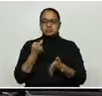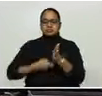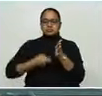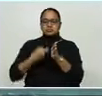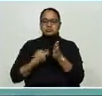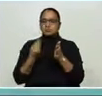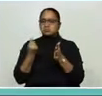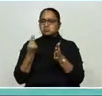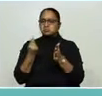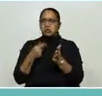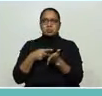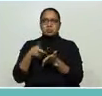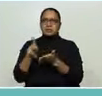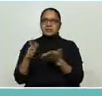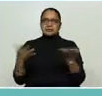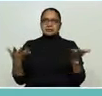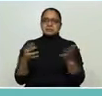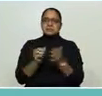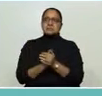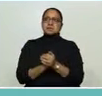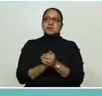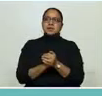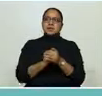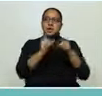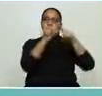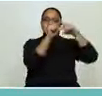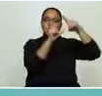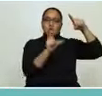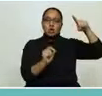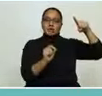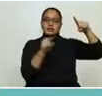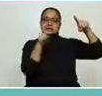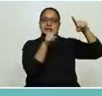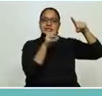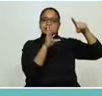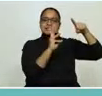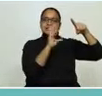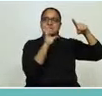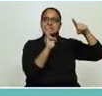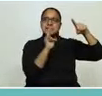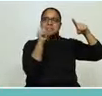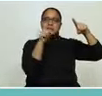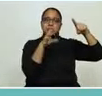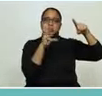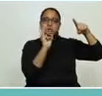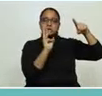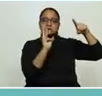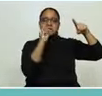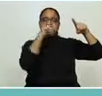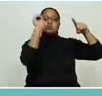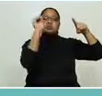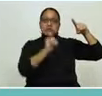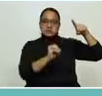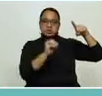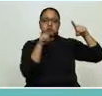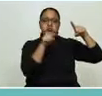Así estamos en Cortés, Cortés tiene el 67.6% de